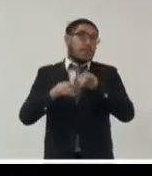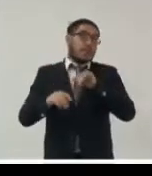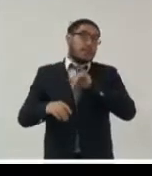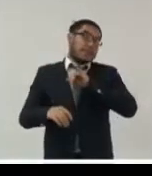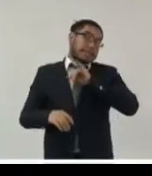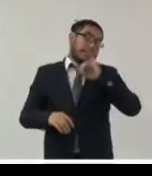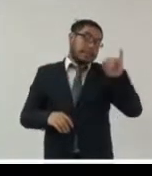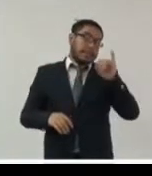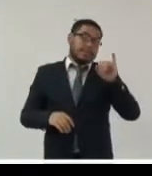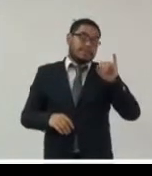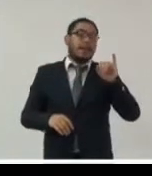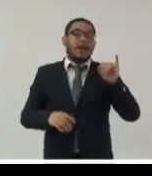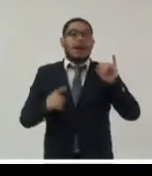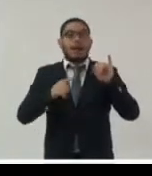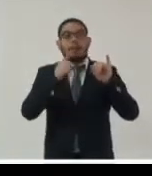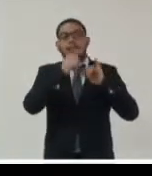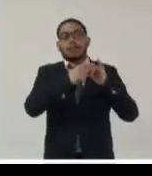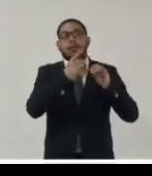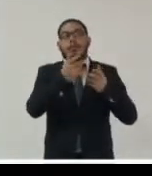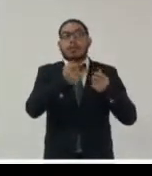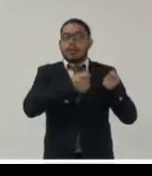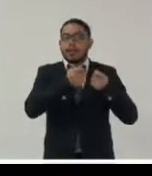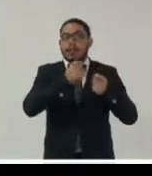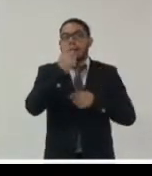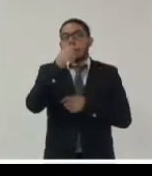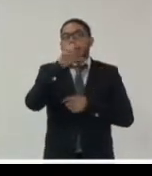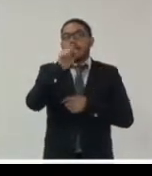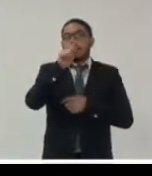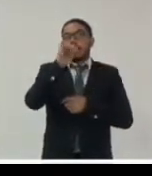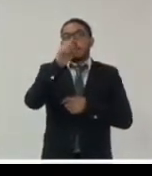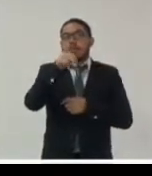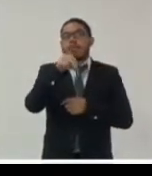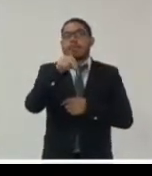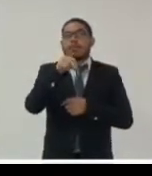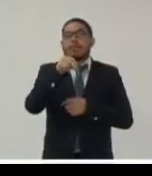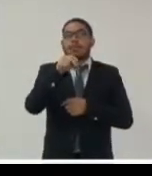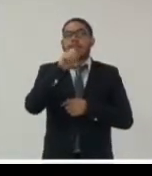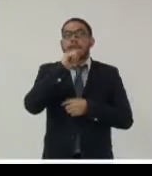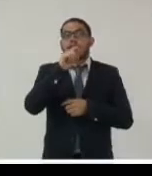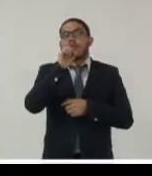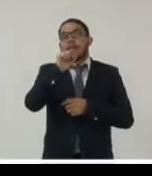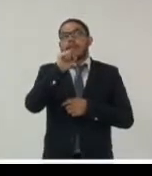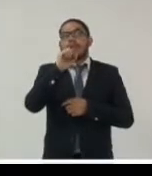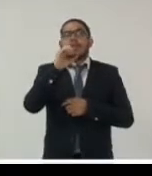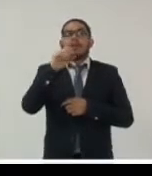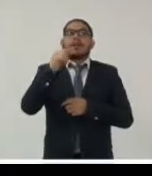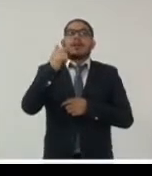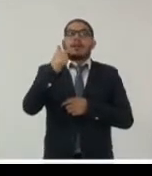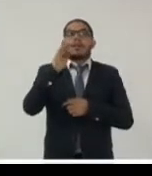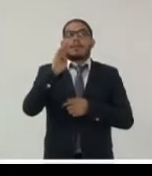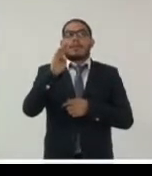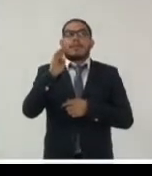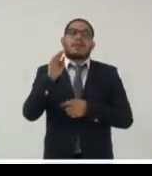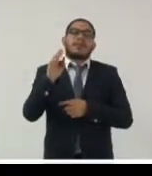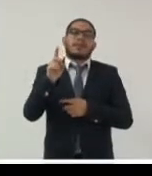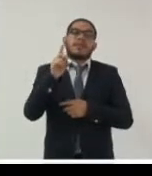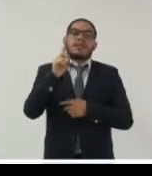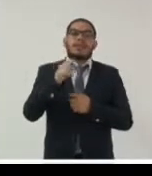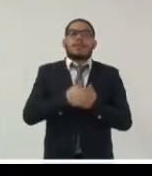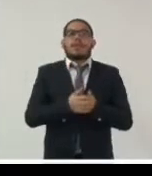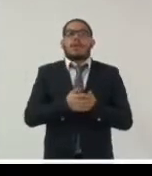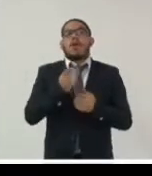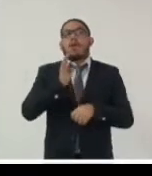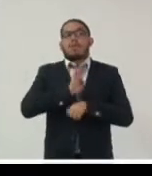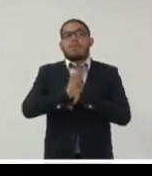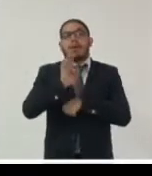gestión los modelos de requisitos para la gestión documental los SGD los SGDA o